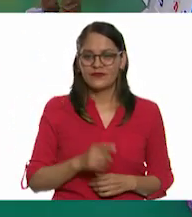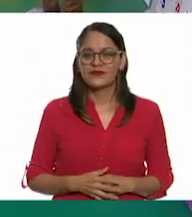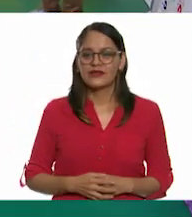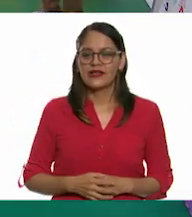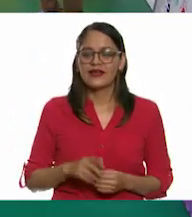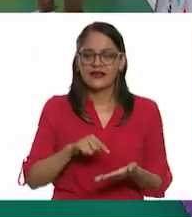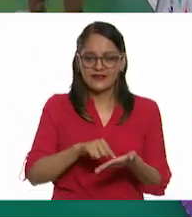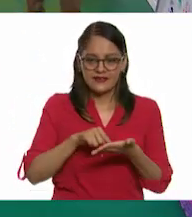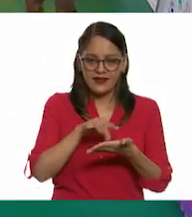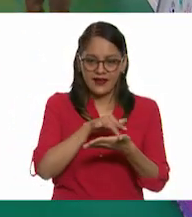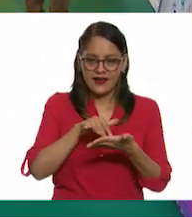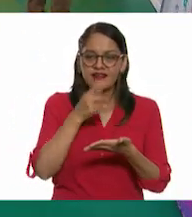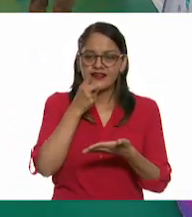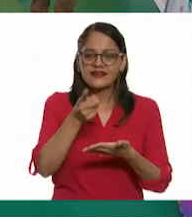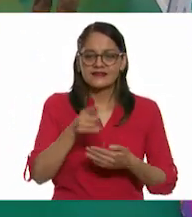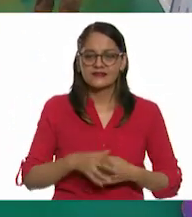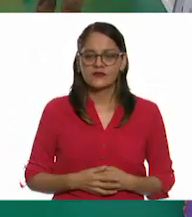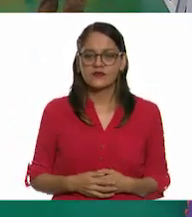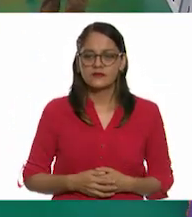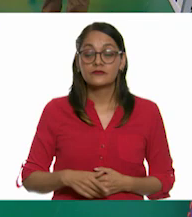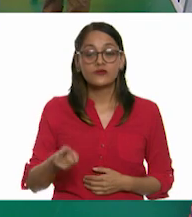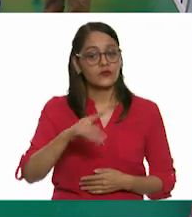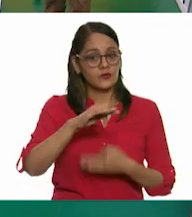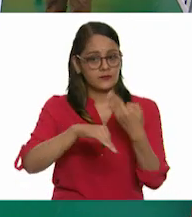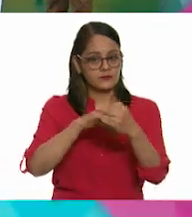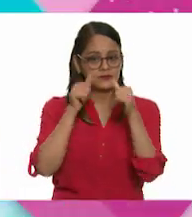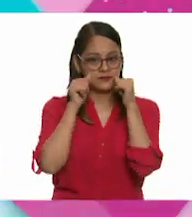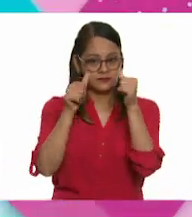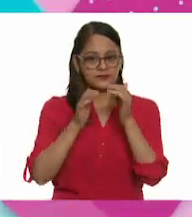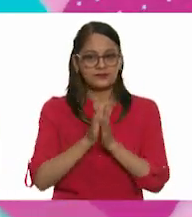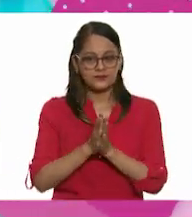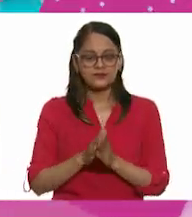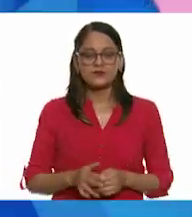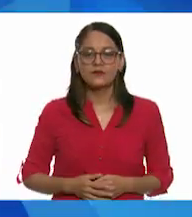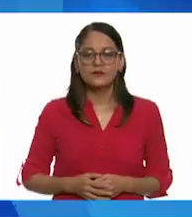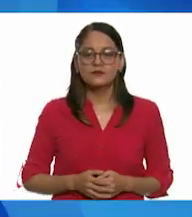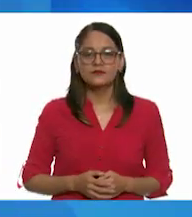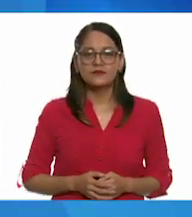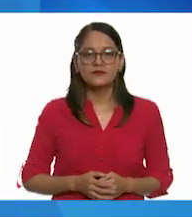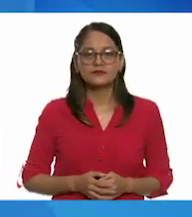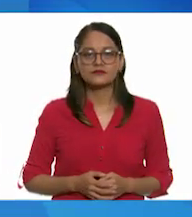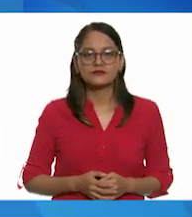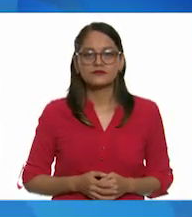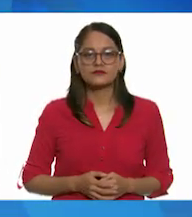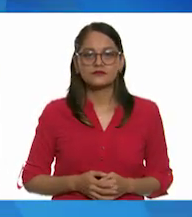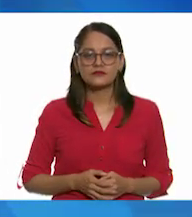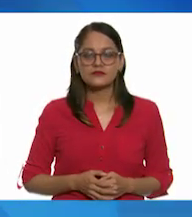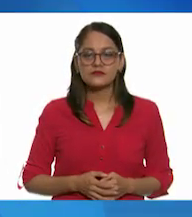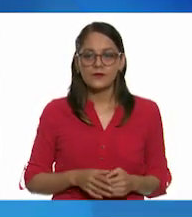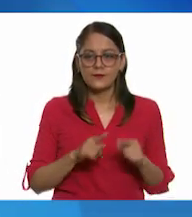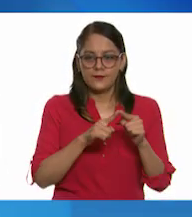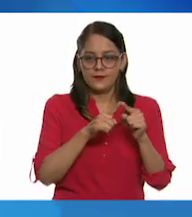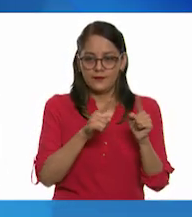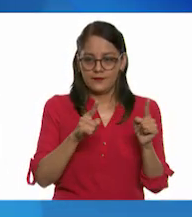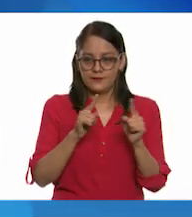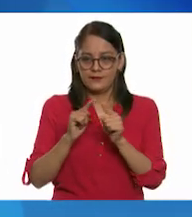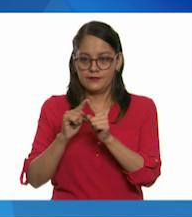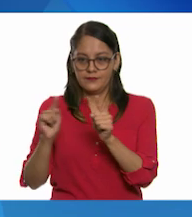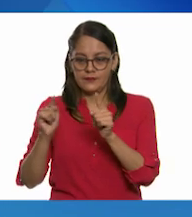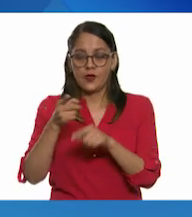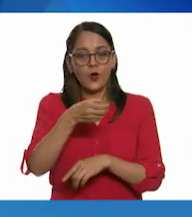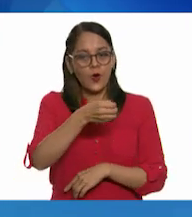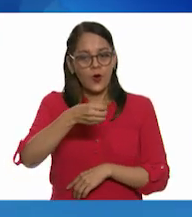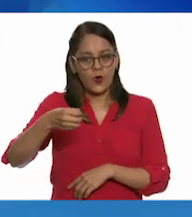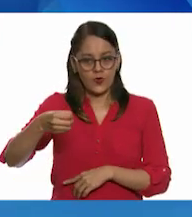Y nos dice, vamos a leerlo. ver, pongan mucha atención. Ordena los siguientes segmentos de recta de